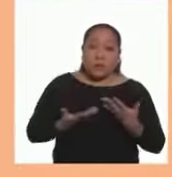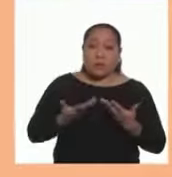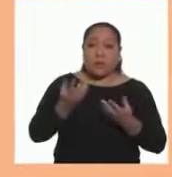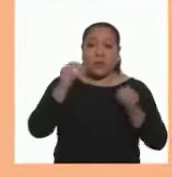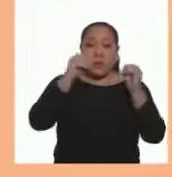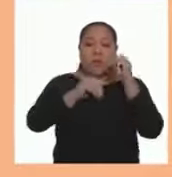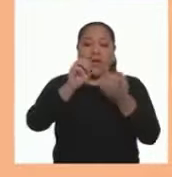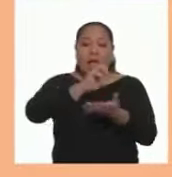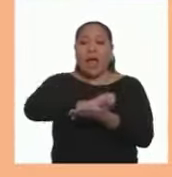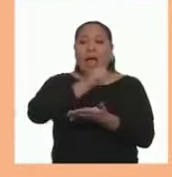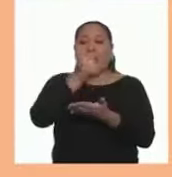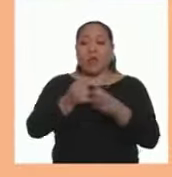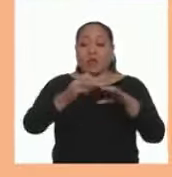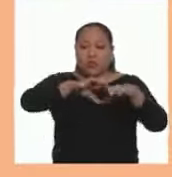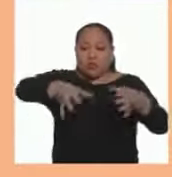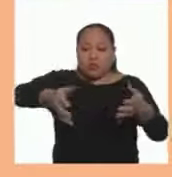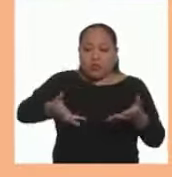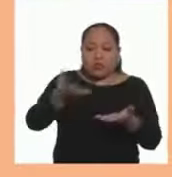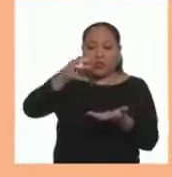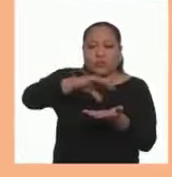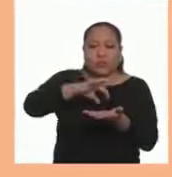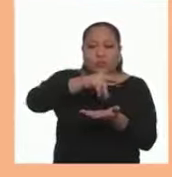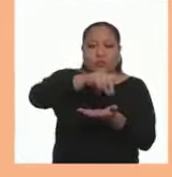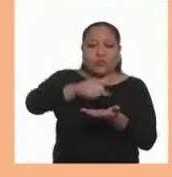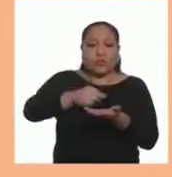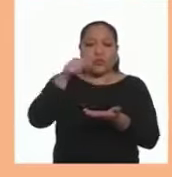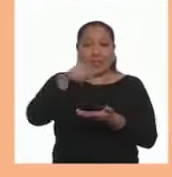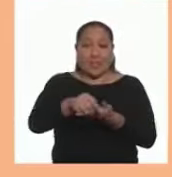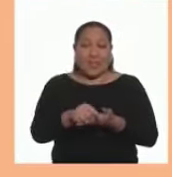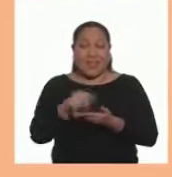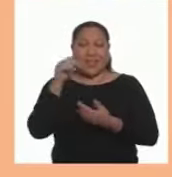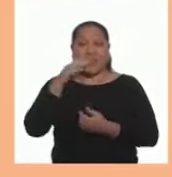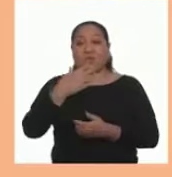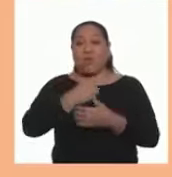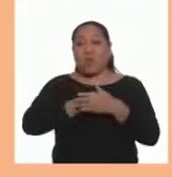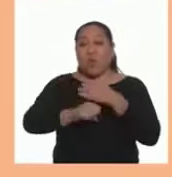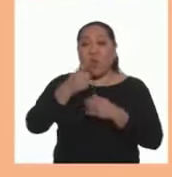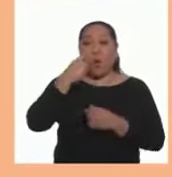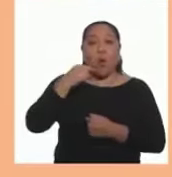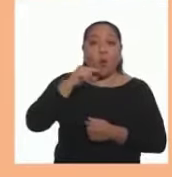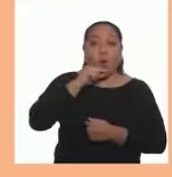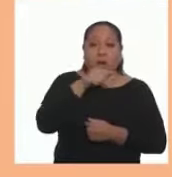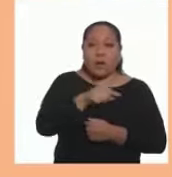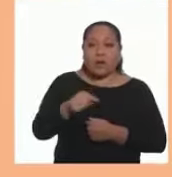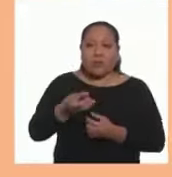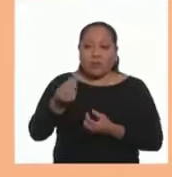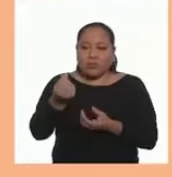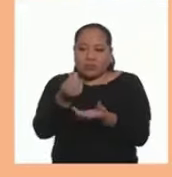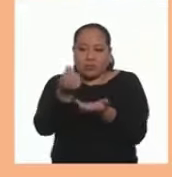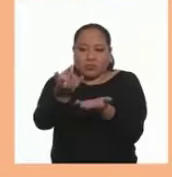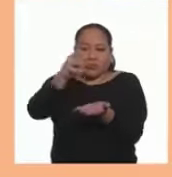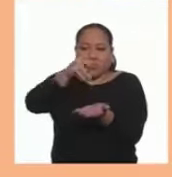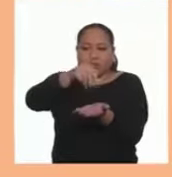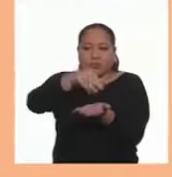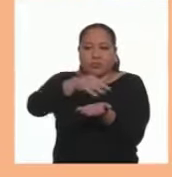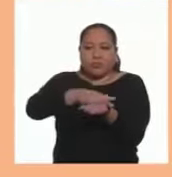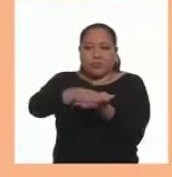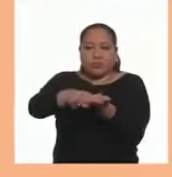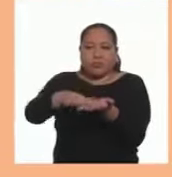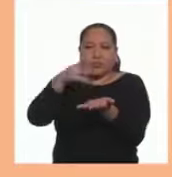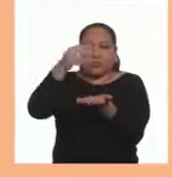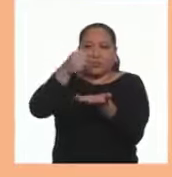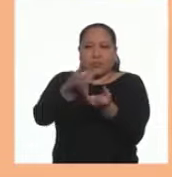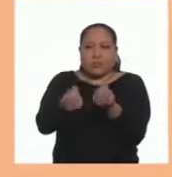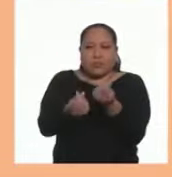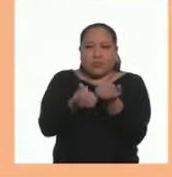Pueden poner arroz En un recipiente Y hacer que su niña O niño Reciba un